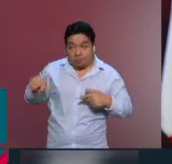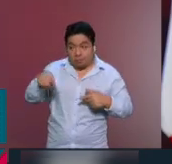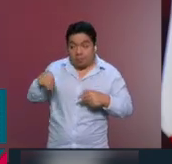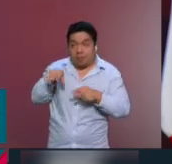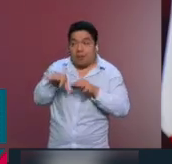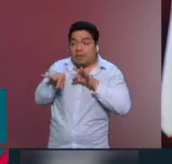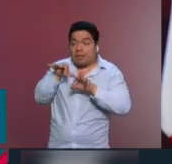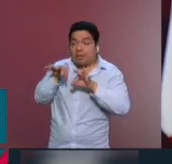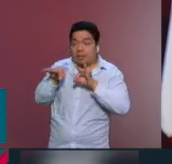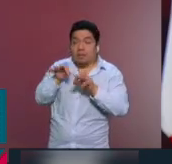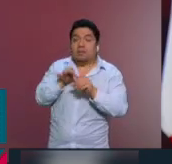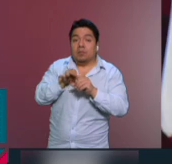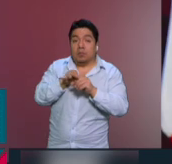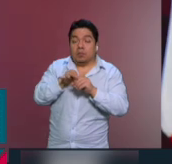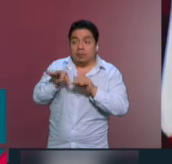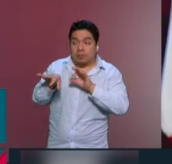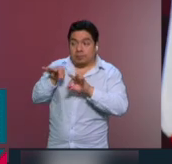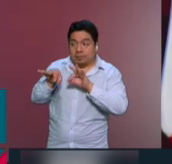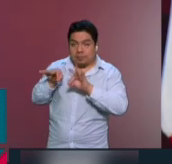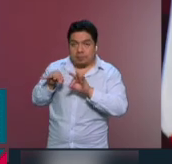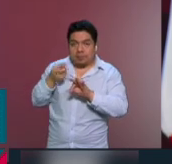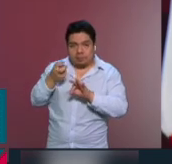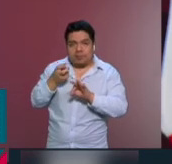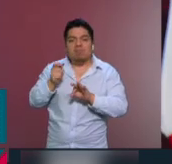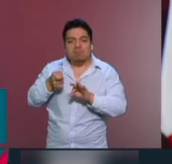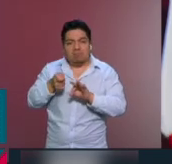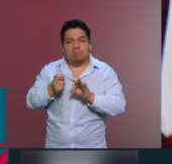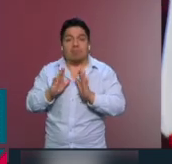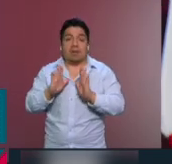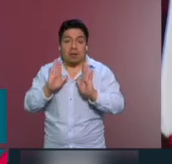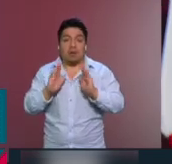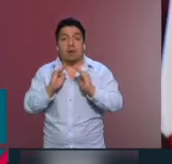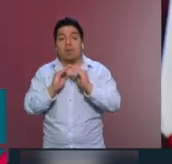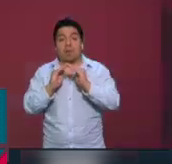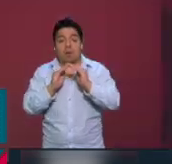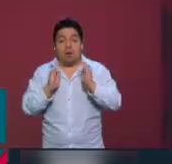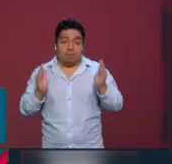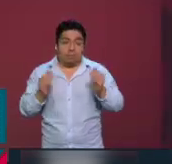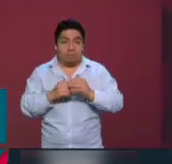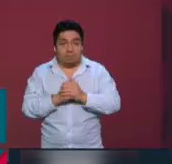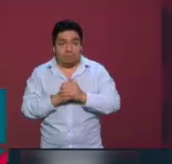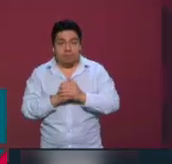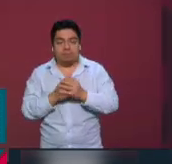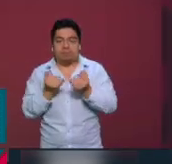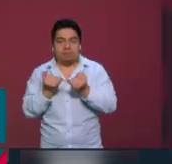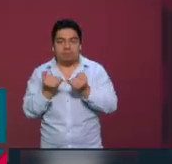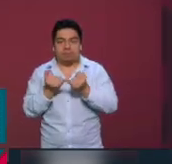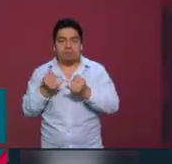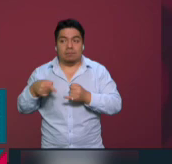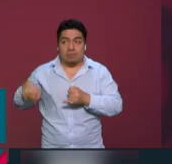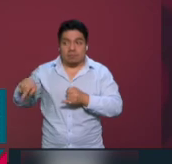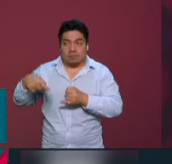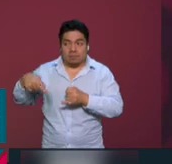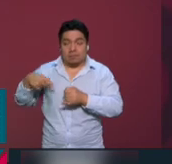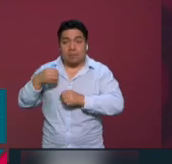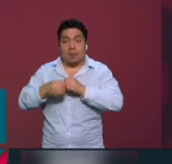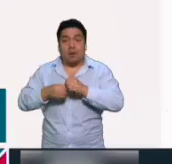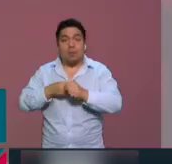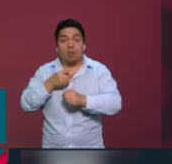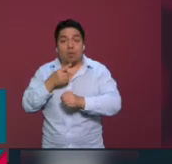porque eso es la democracia y se les está dando la oportunidad a ellos